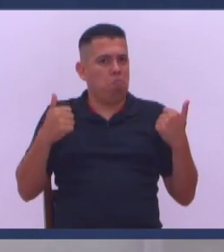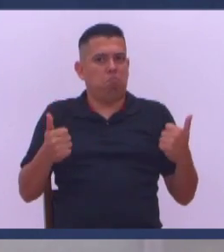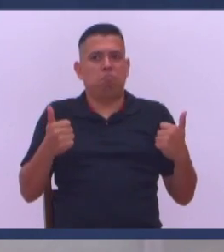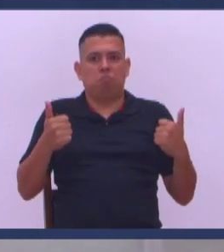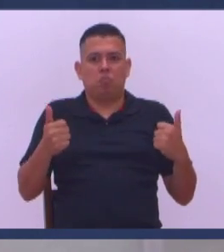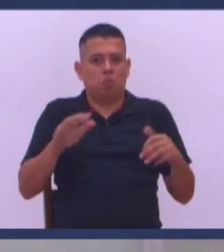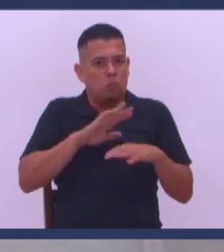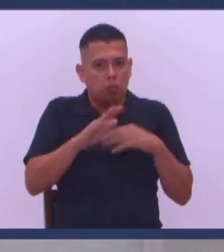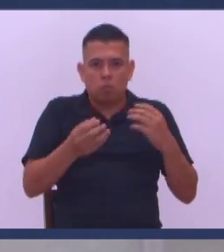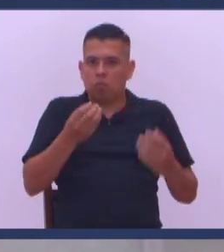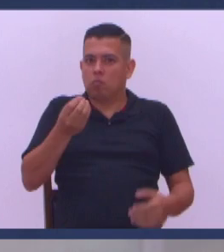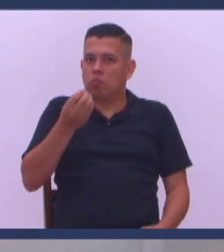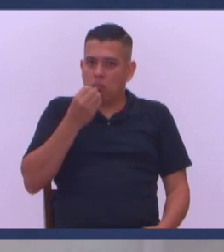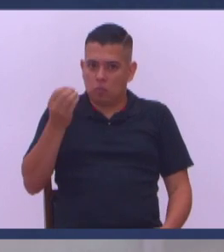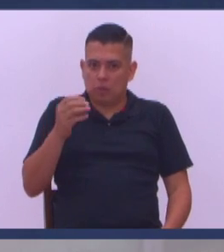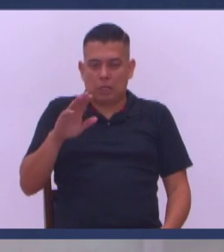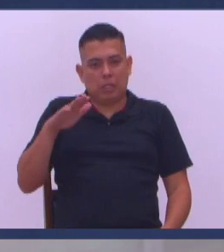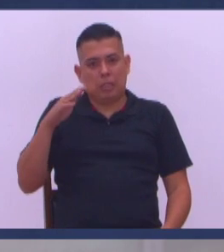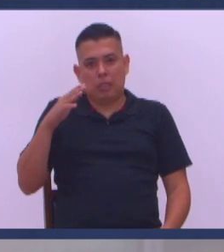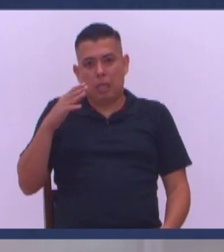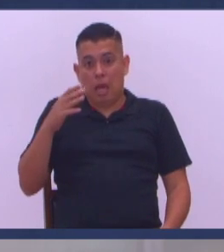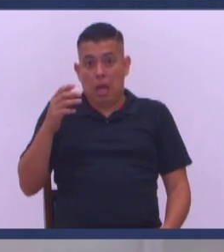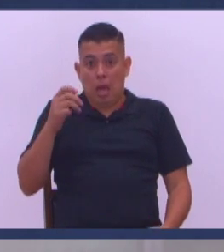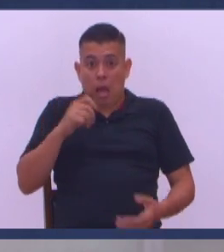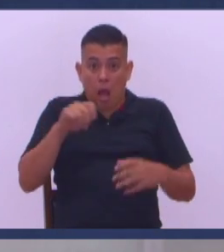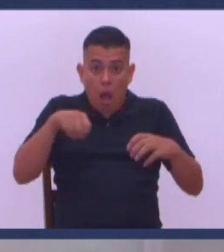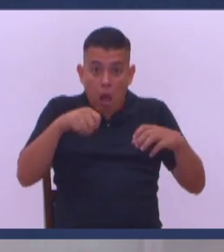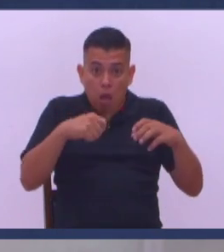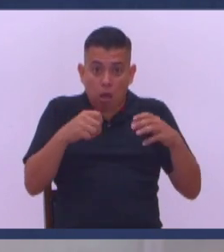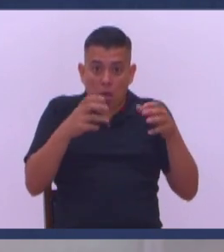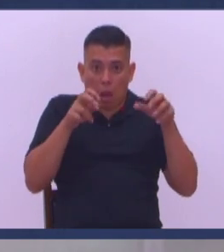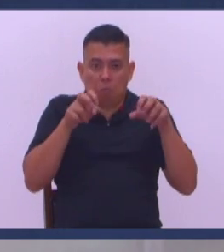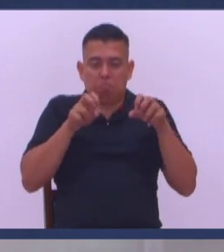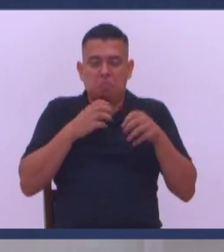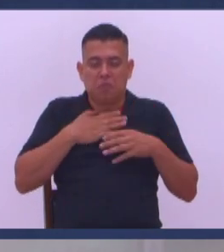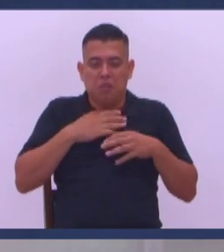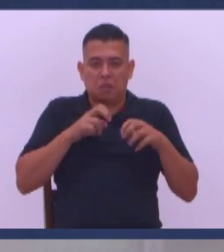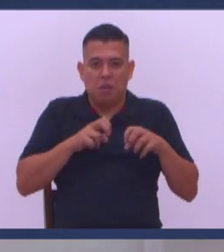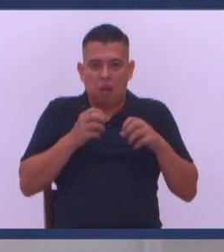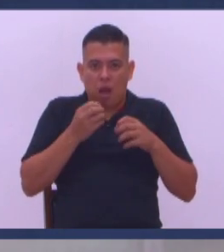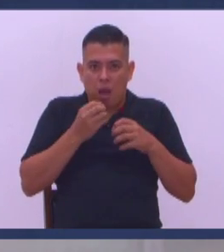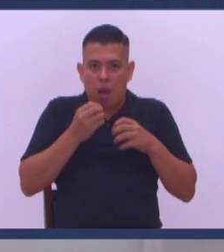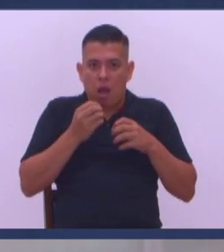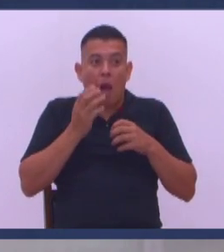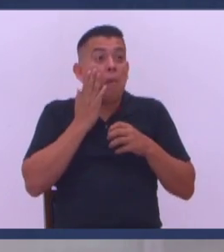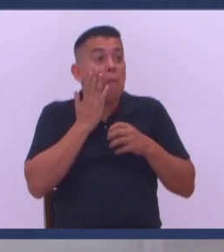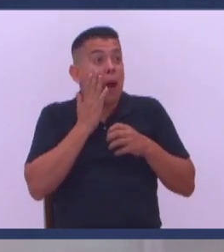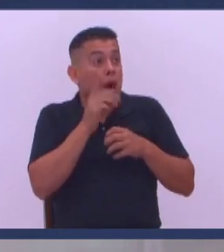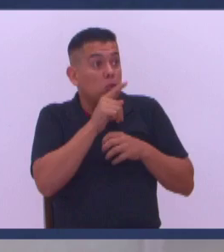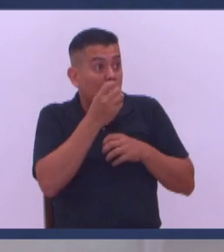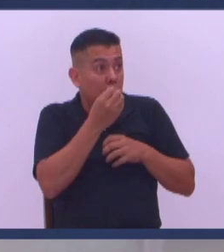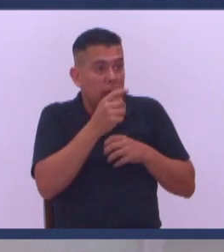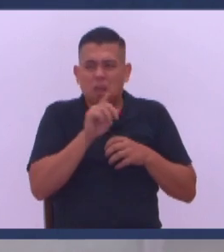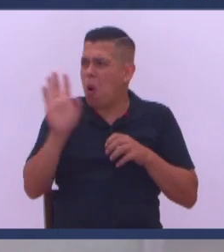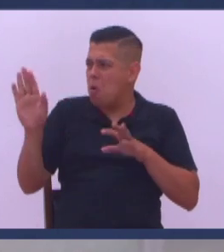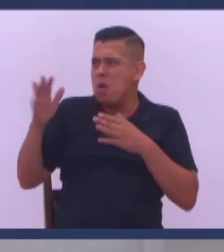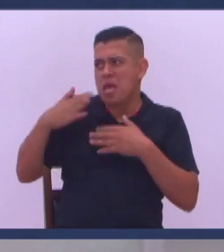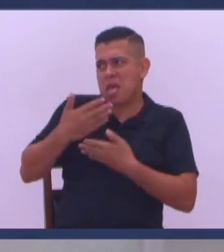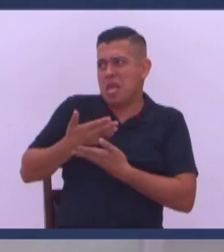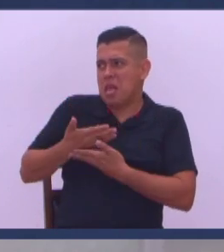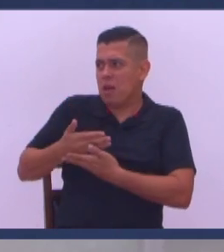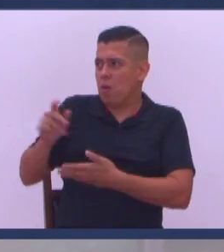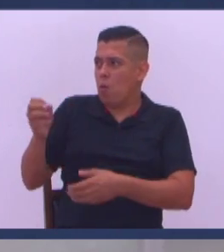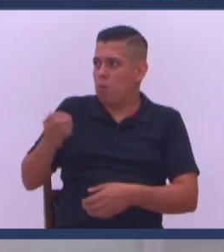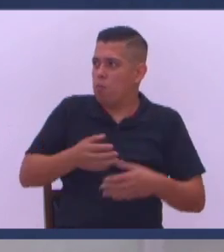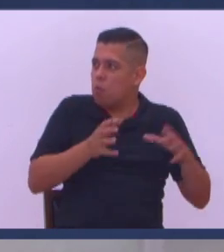Todos comen Y al final Ya se queda ella Mamá vas a comer Ya hijo Coman ustedes Porque el